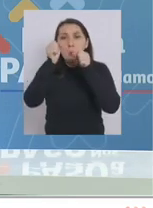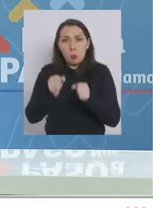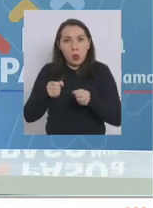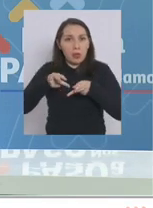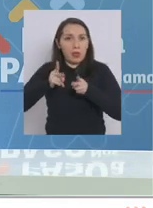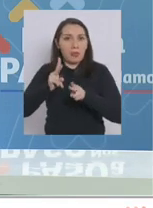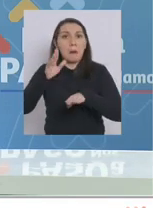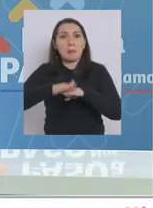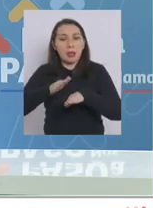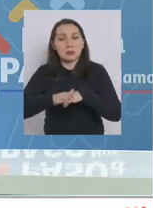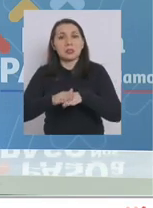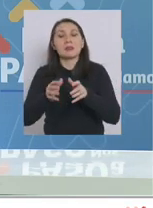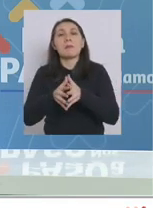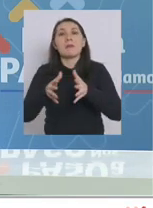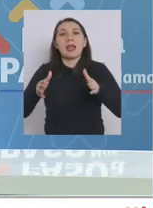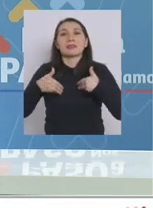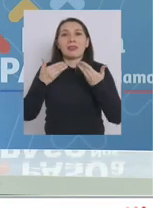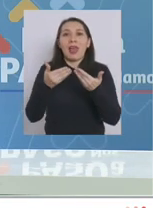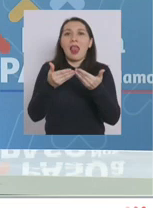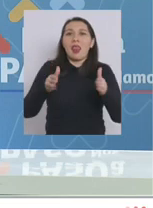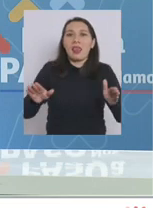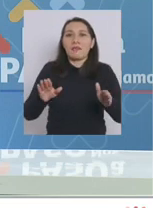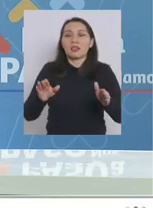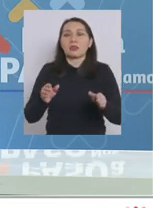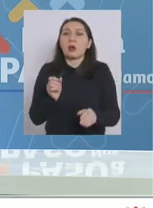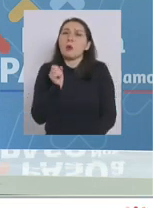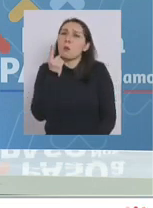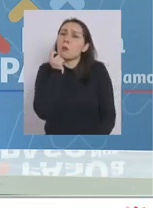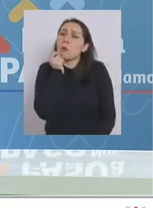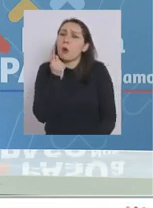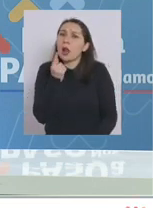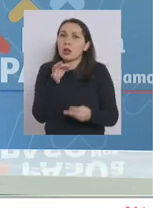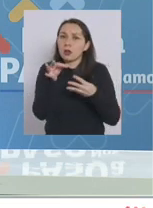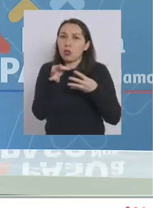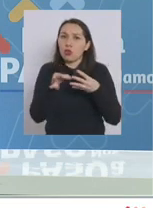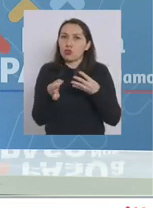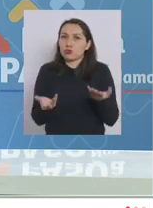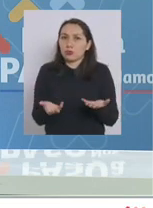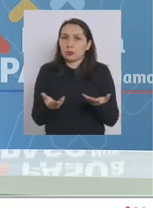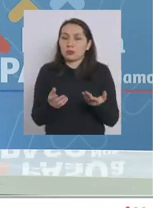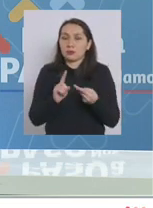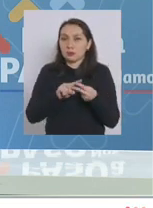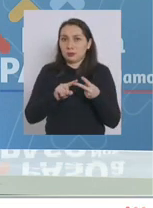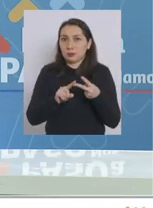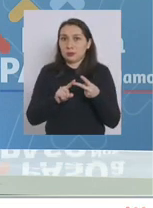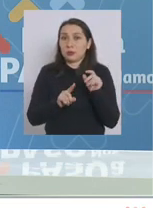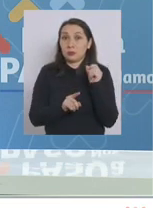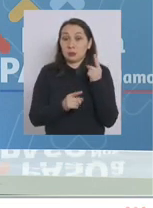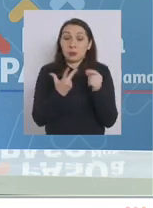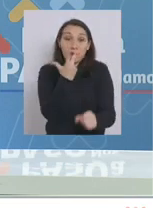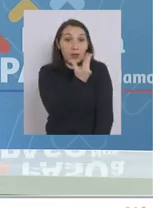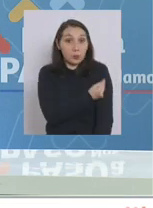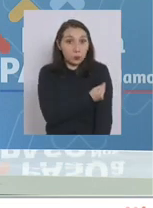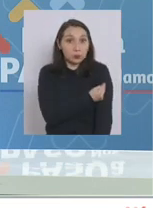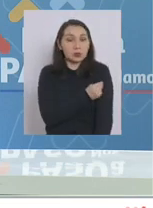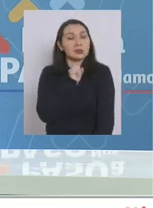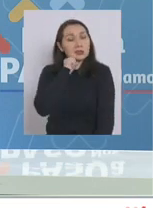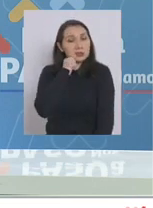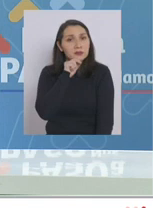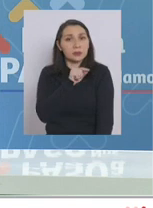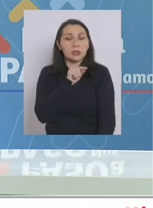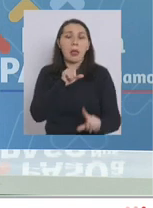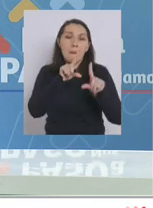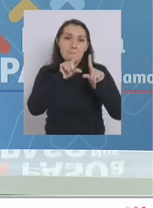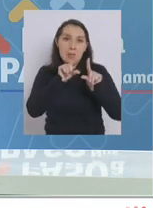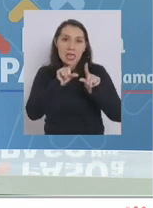posibilidad de tener mayores libertades primero que nada por dos aspectos uno la vacunación sabemos que tiene una